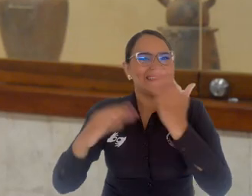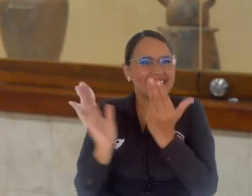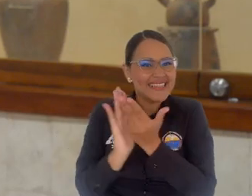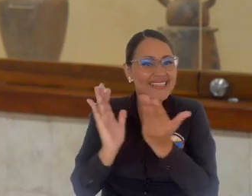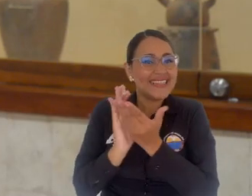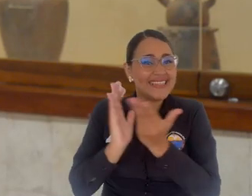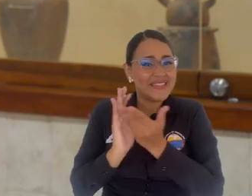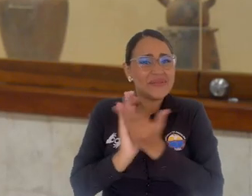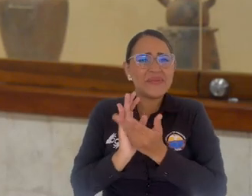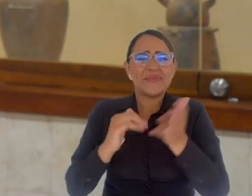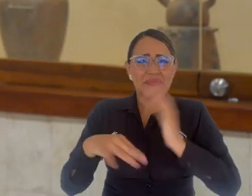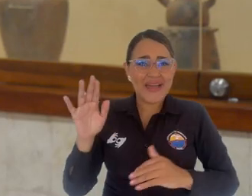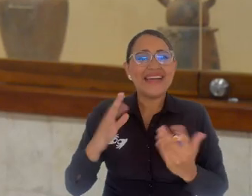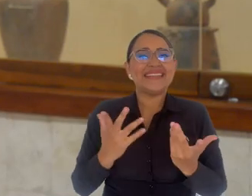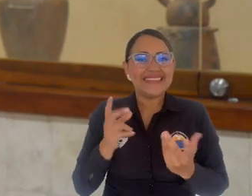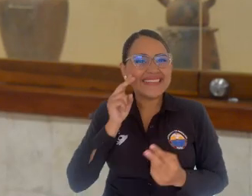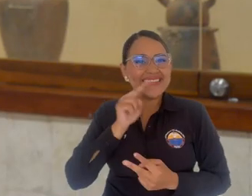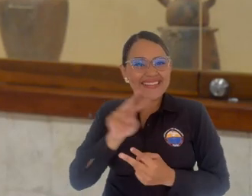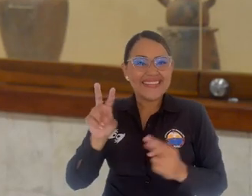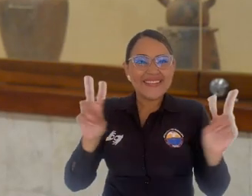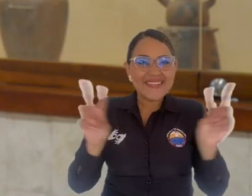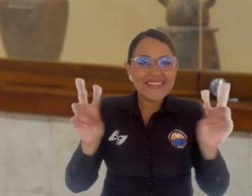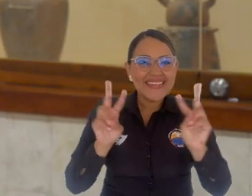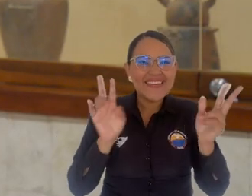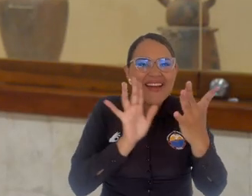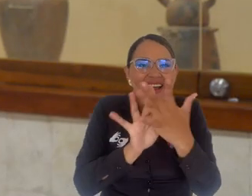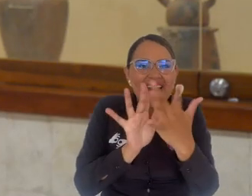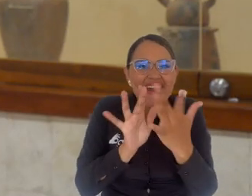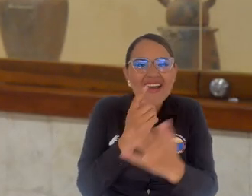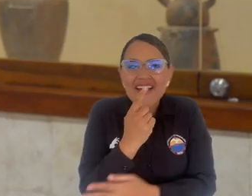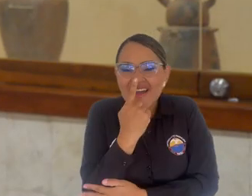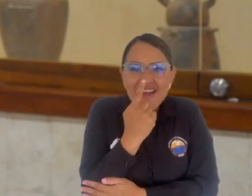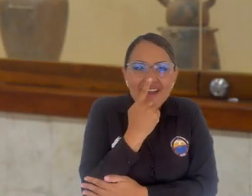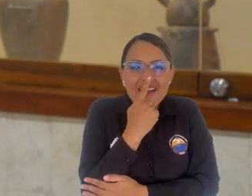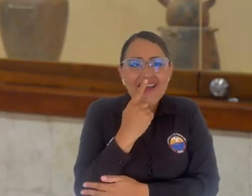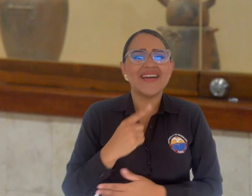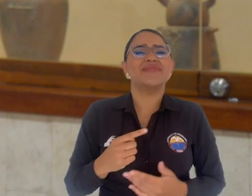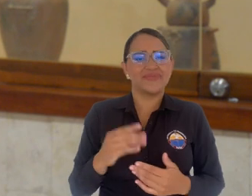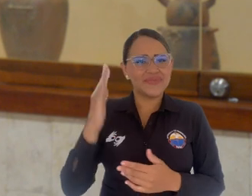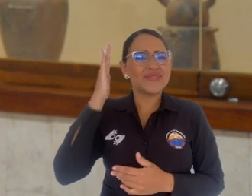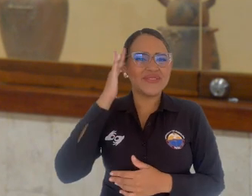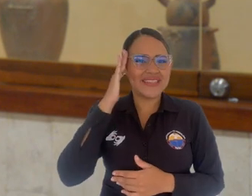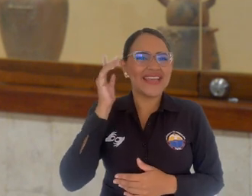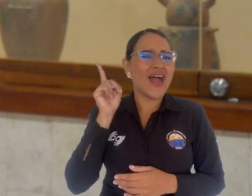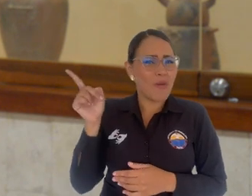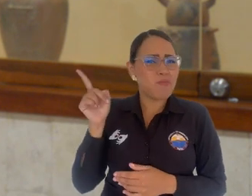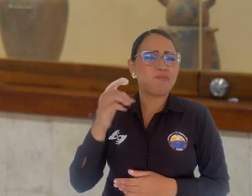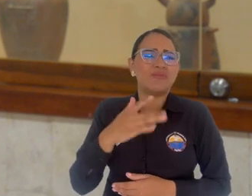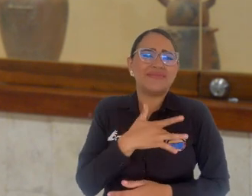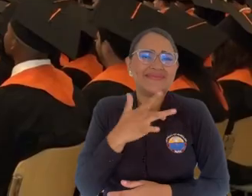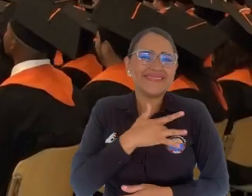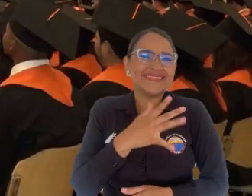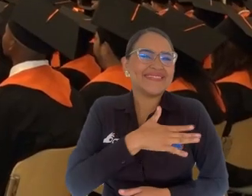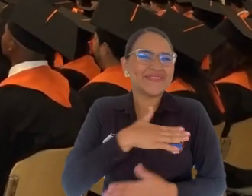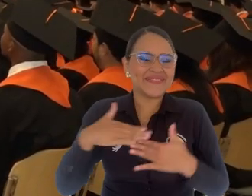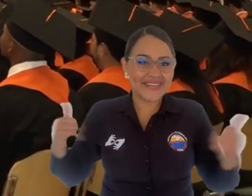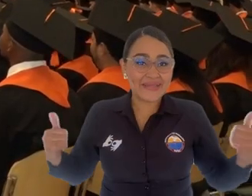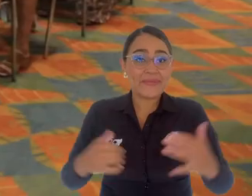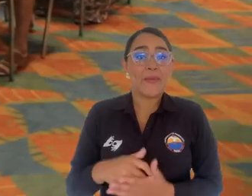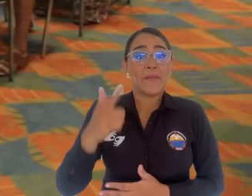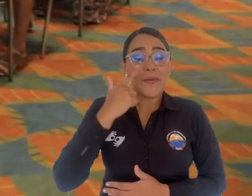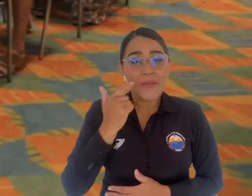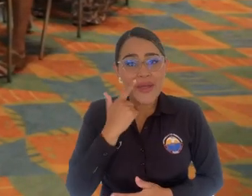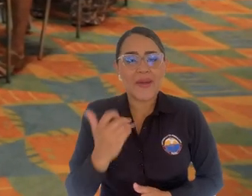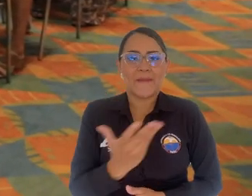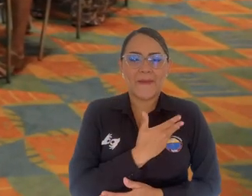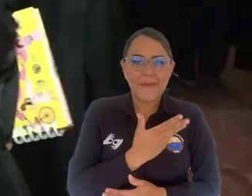ha estado todo el tiempo conectado a la transmisión de la ceremonia y pues desde donde se encuentra también ha estado muy feliz. Madres,